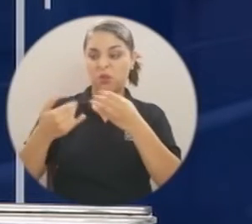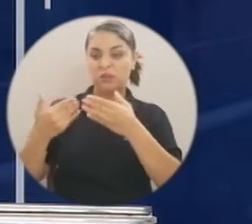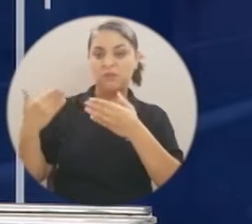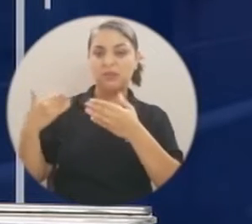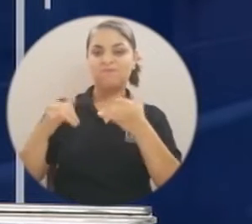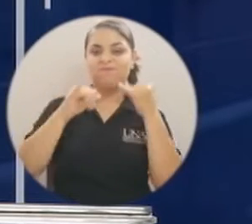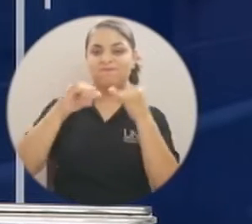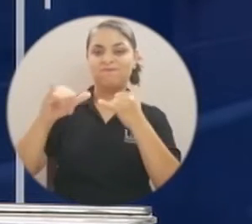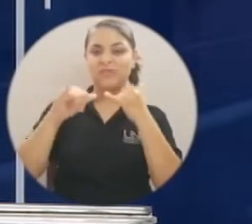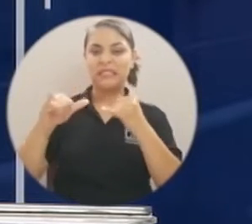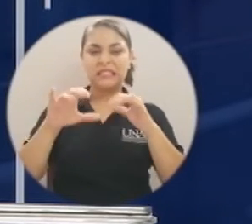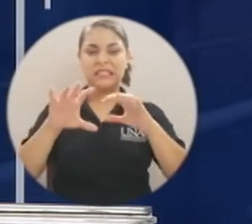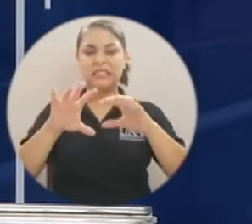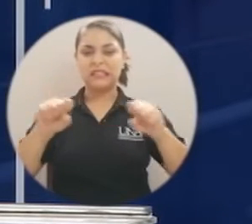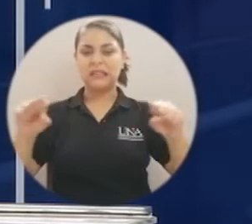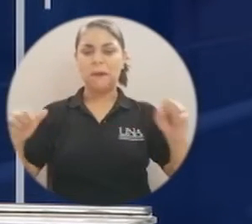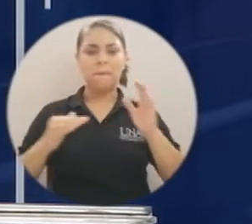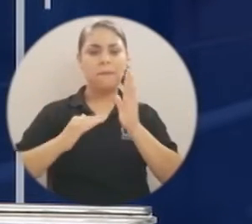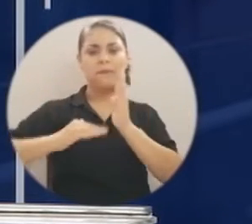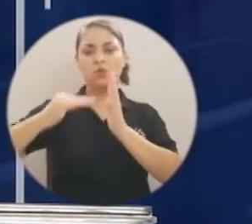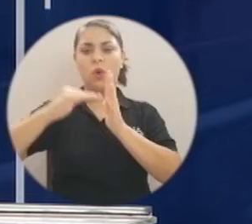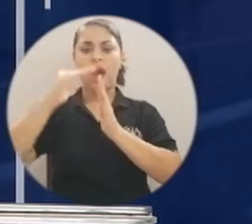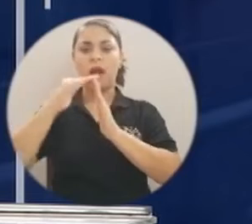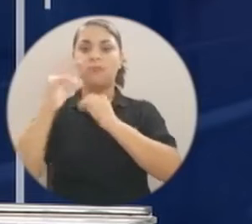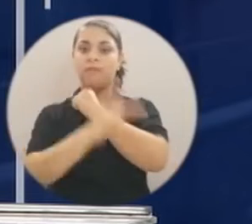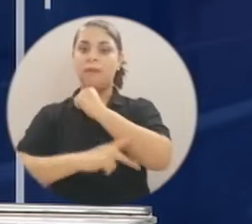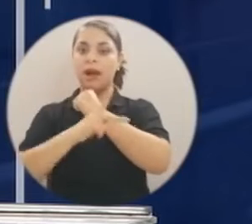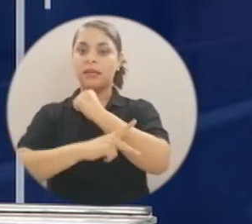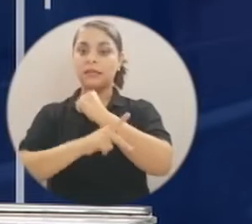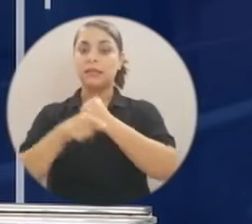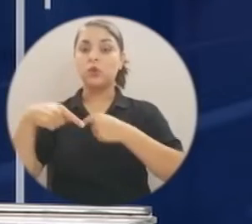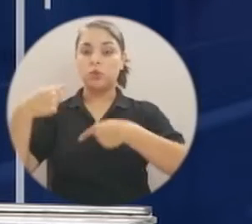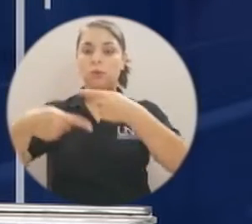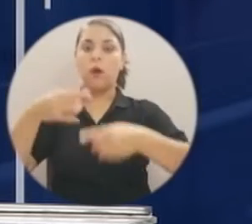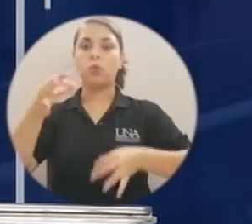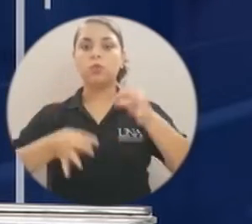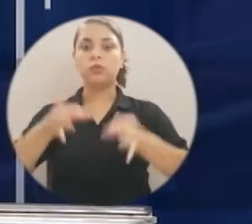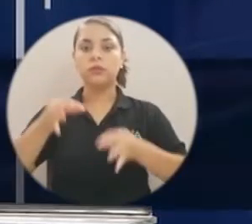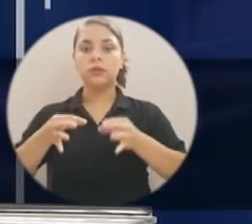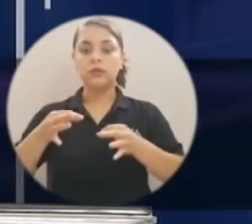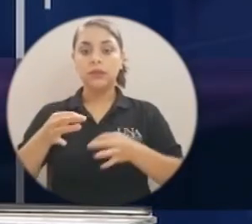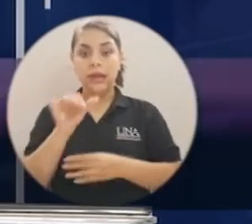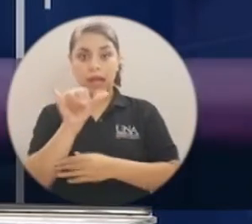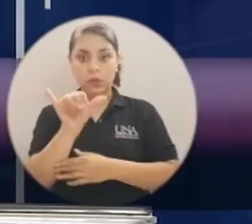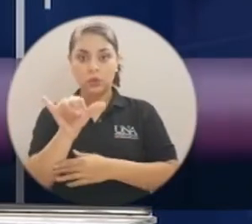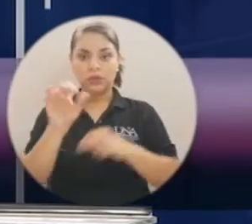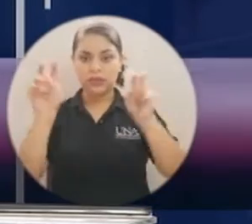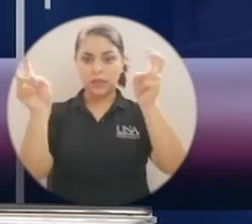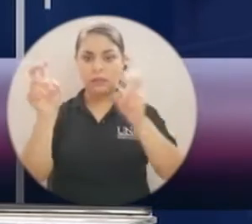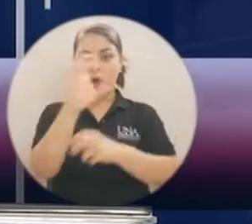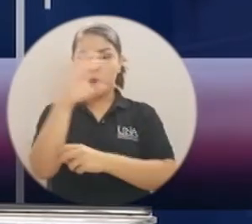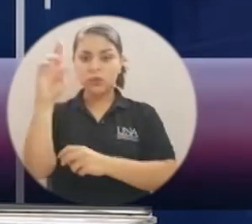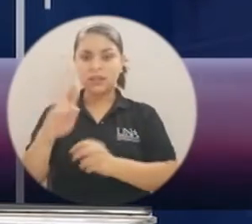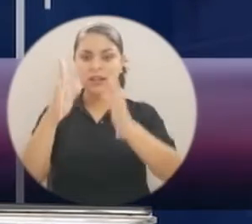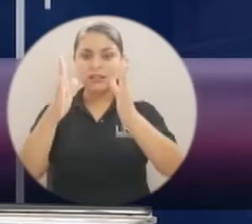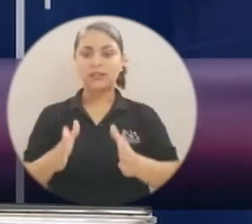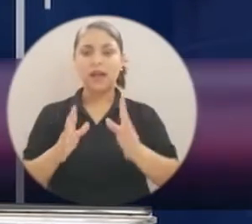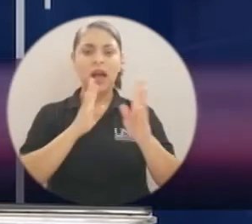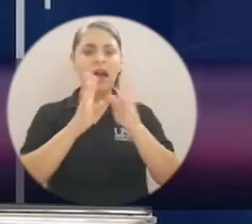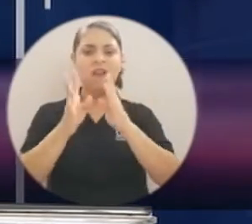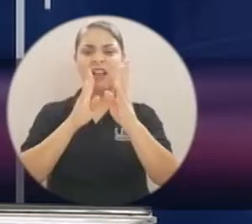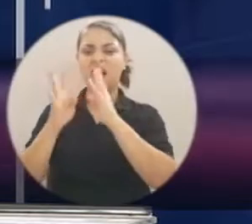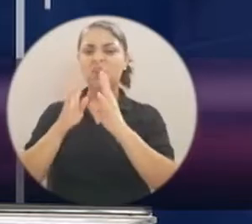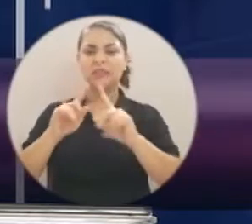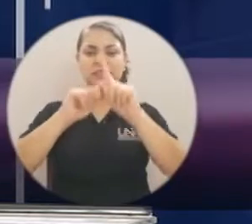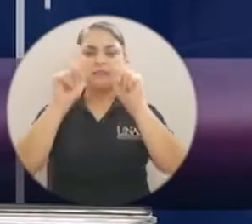estafas millonarias al estado que están en procesos judiciales sin embargo es un tema del que las y los costarricenses vienen hablando en las diferentes